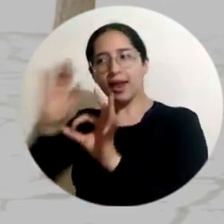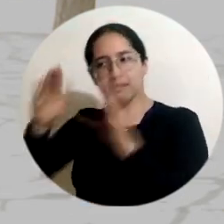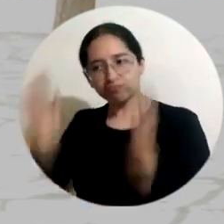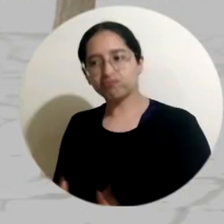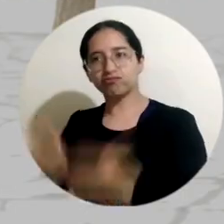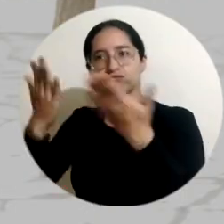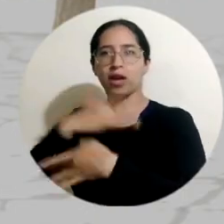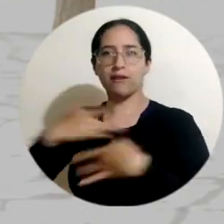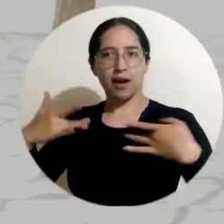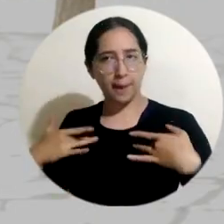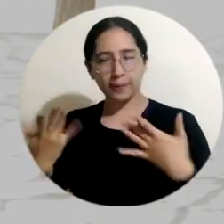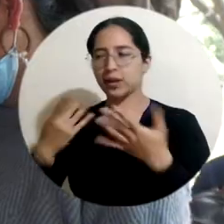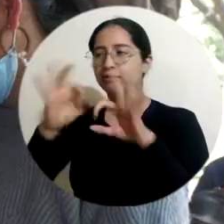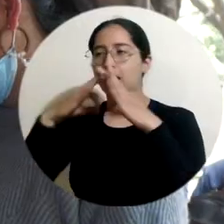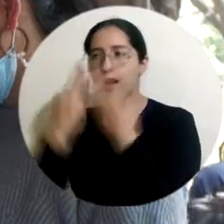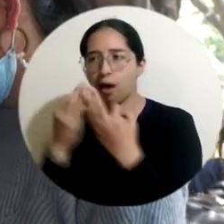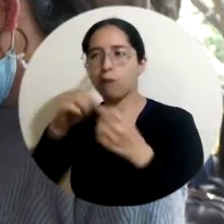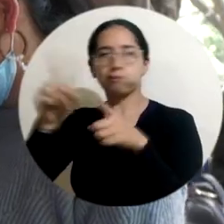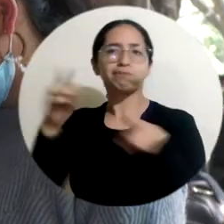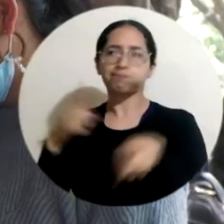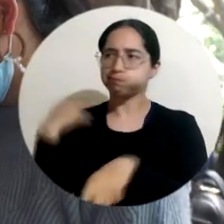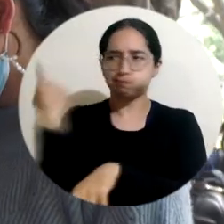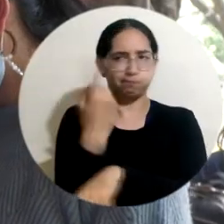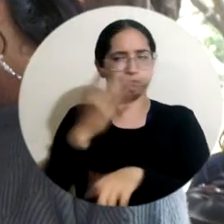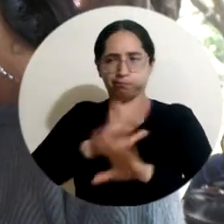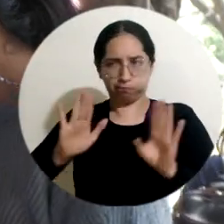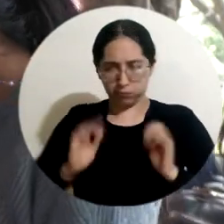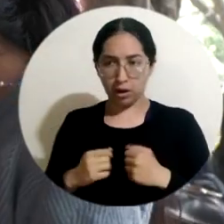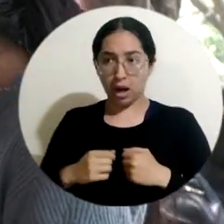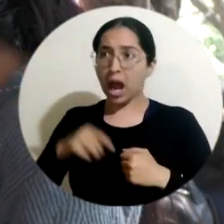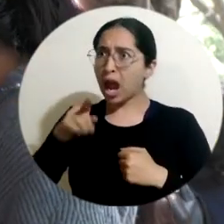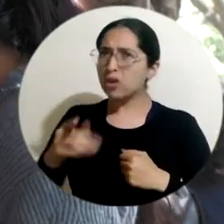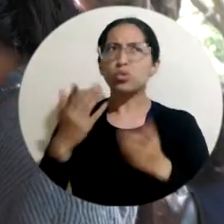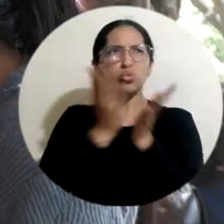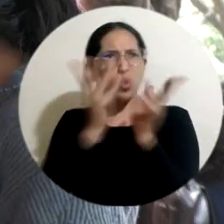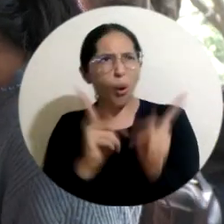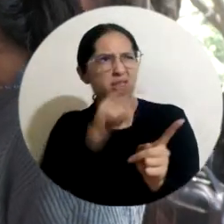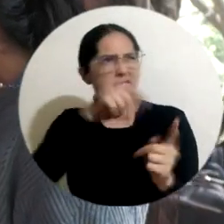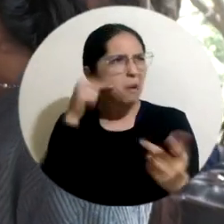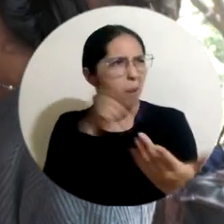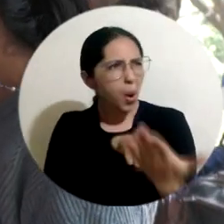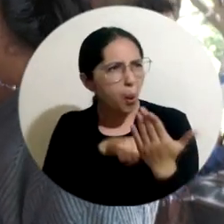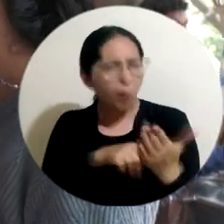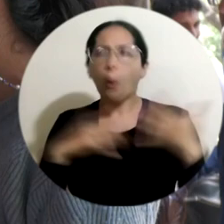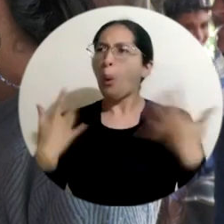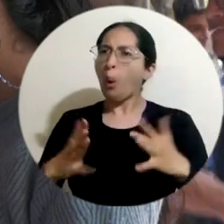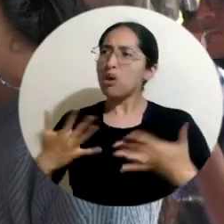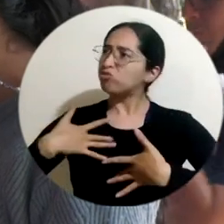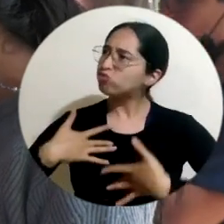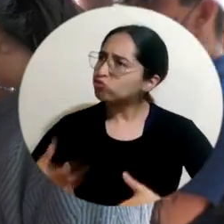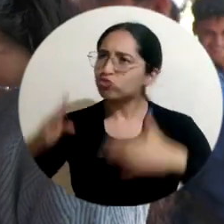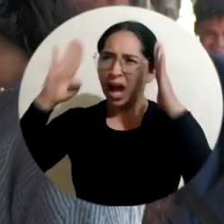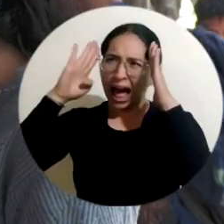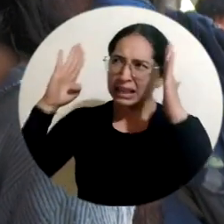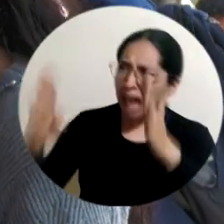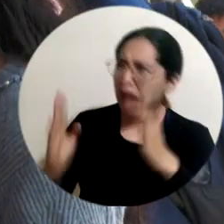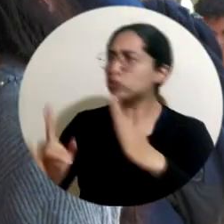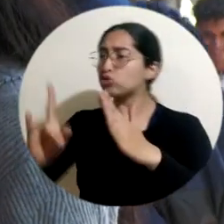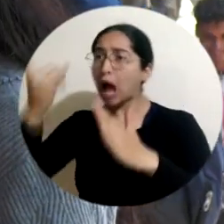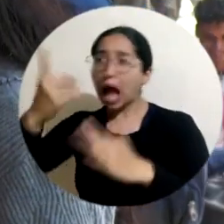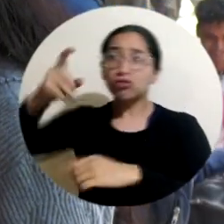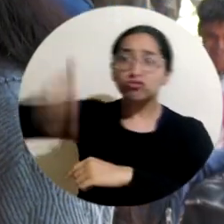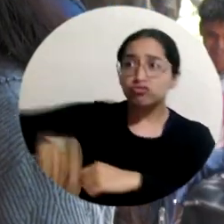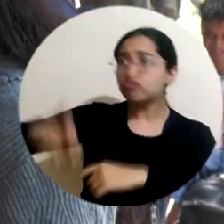las personas, la familia y la comunidad. Son jóvenes que siempre están prestos a atenderlo a uno, siempre tienen como una buena